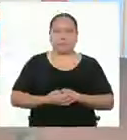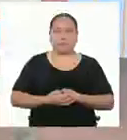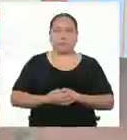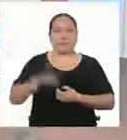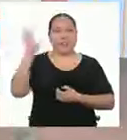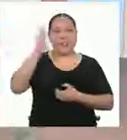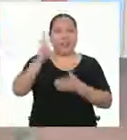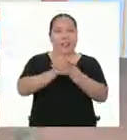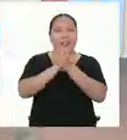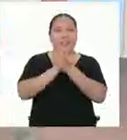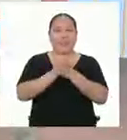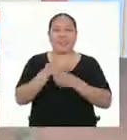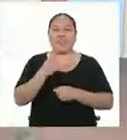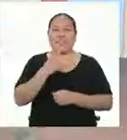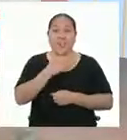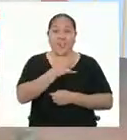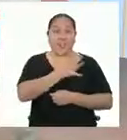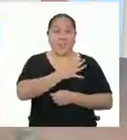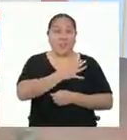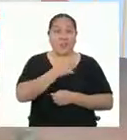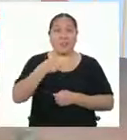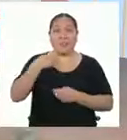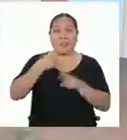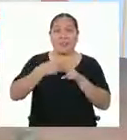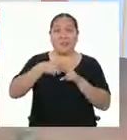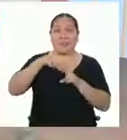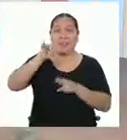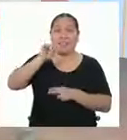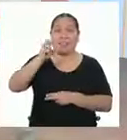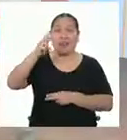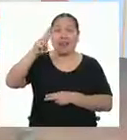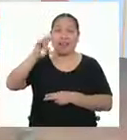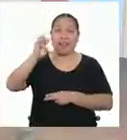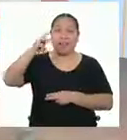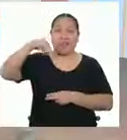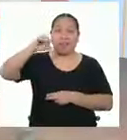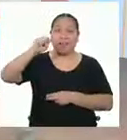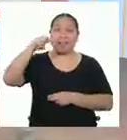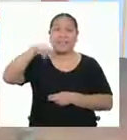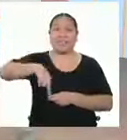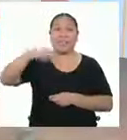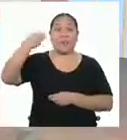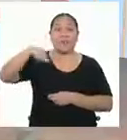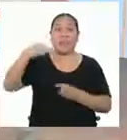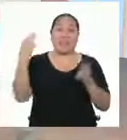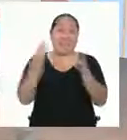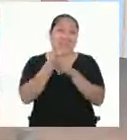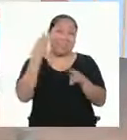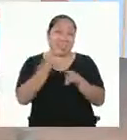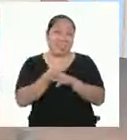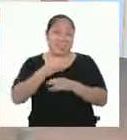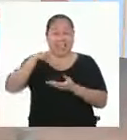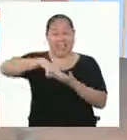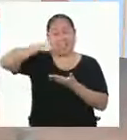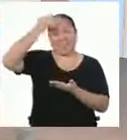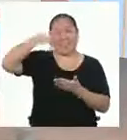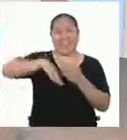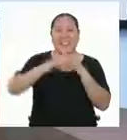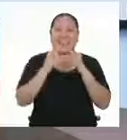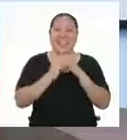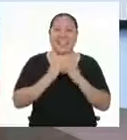¡Hola amigos y amigos de Cuarto de Secundaria! Yo soy Yaremis Rebaza y esto es Martes de Mate en Aprendo en Casa.